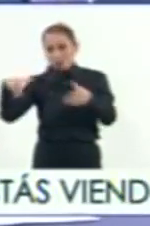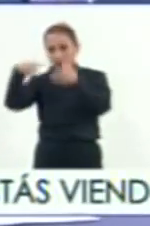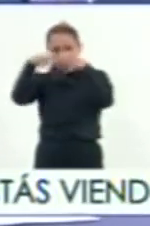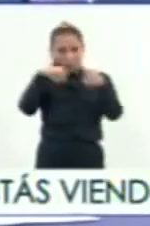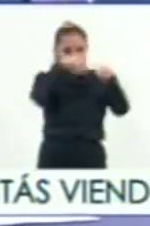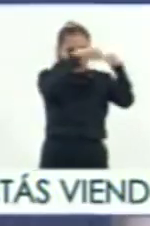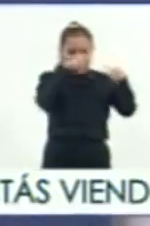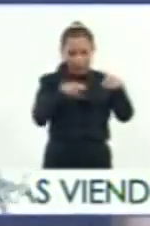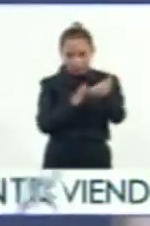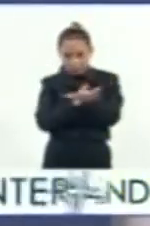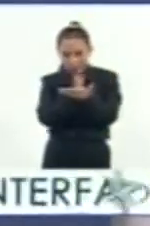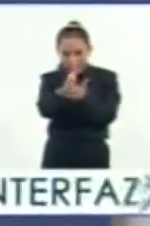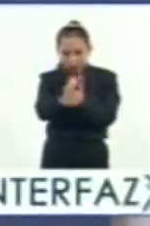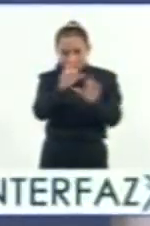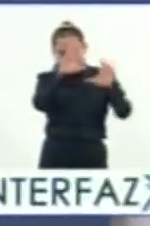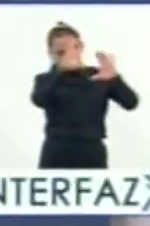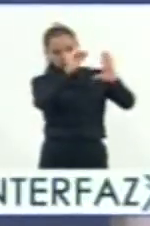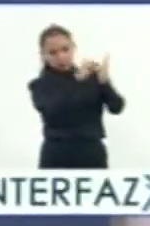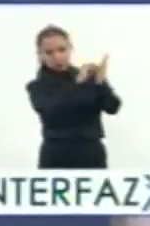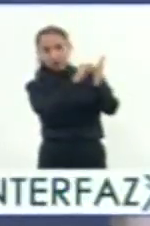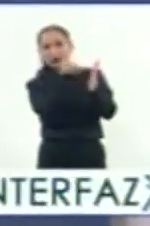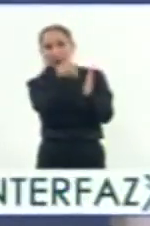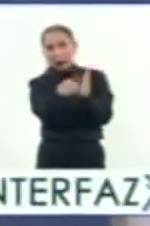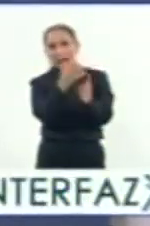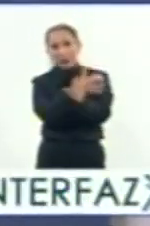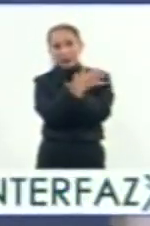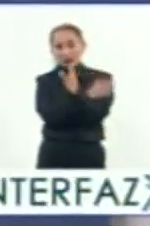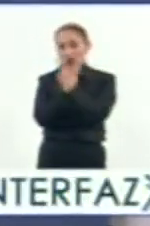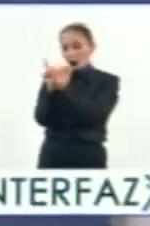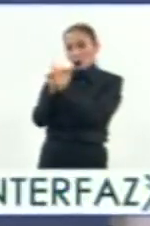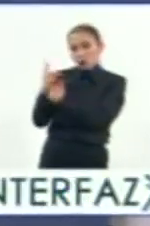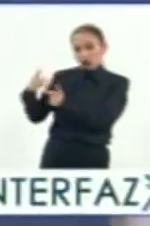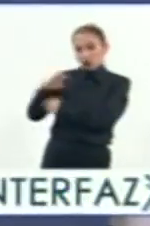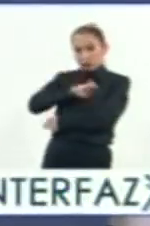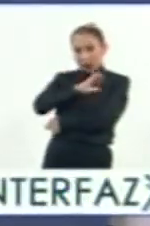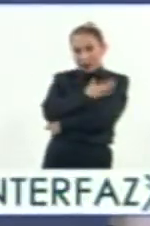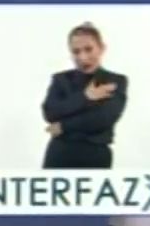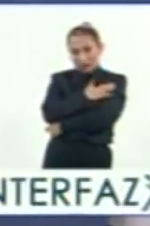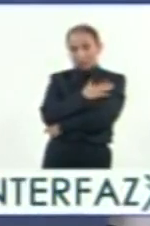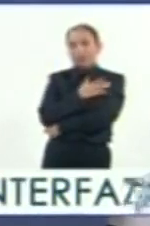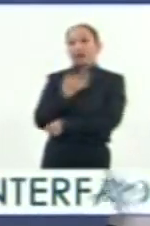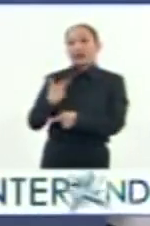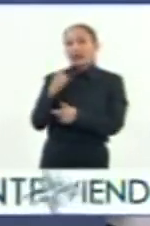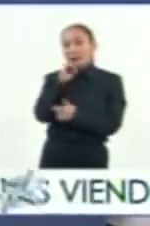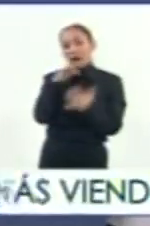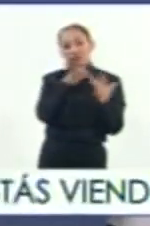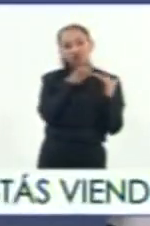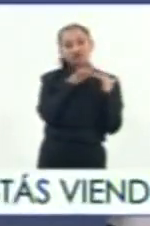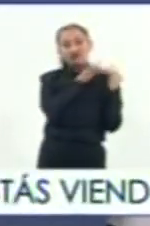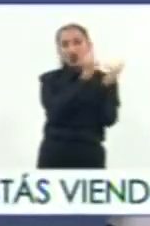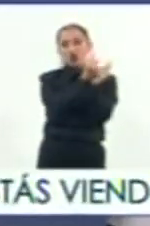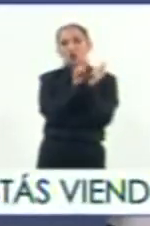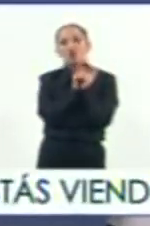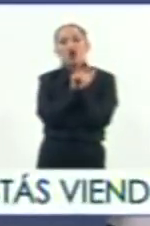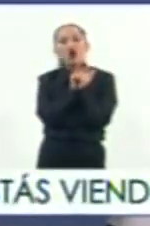Conmemora el paso justamente acompañado de las tropas españolas y, obviamente, de sus aliados indígenas. Es un